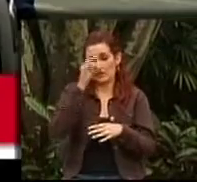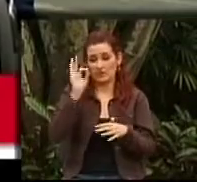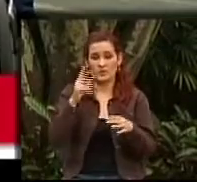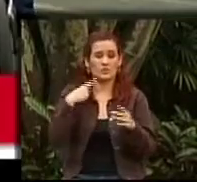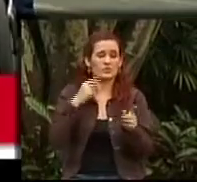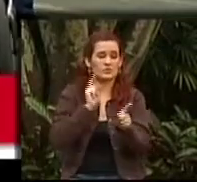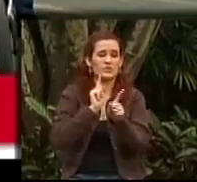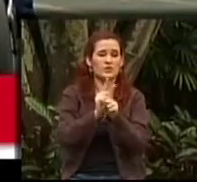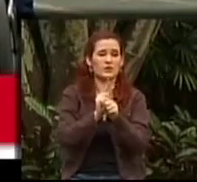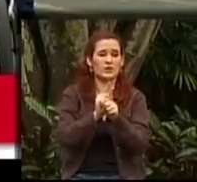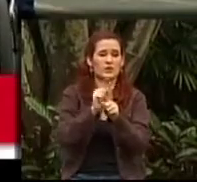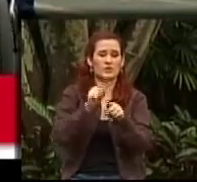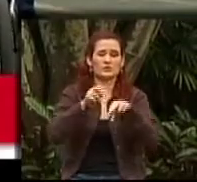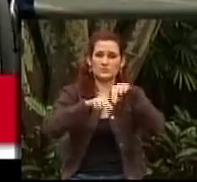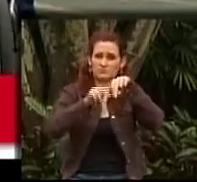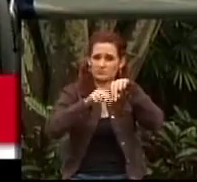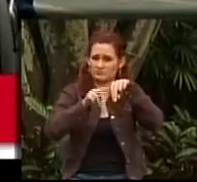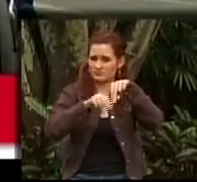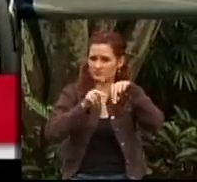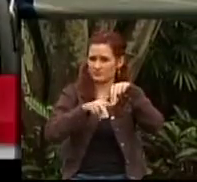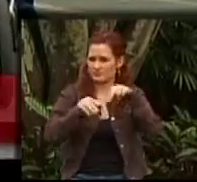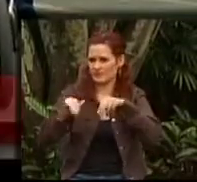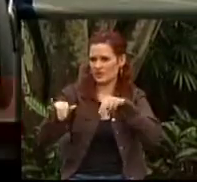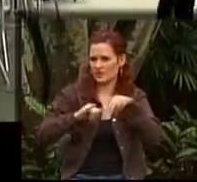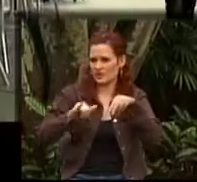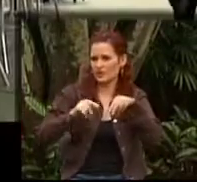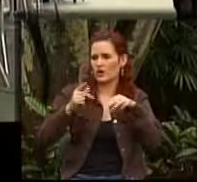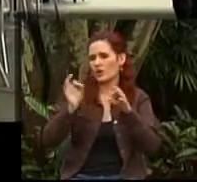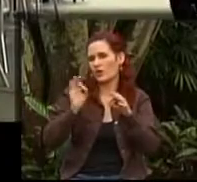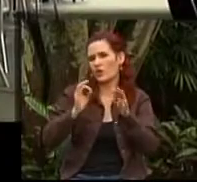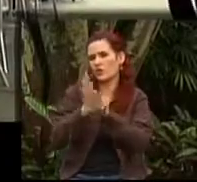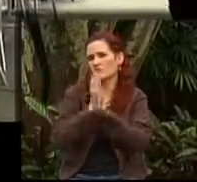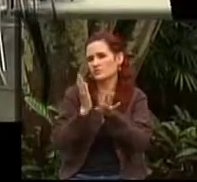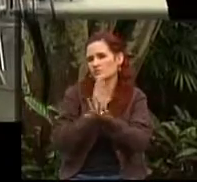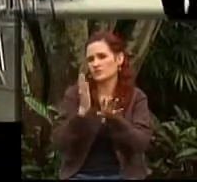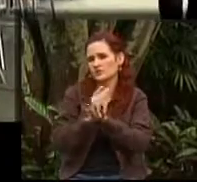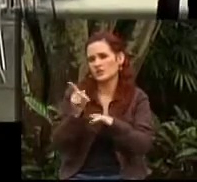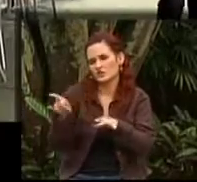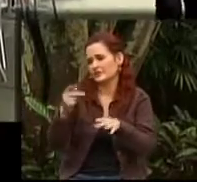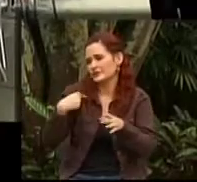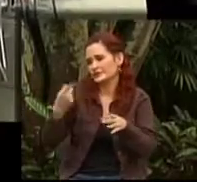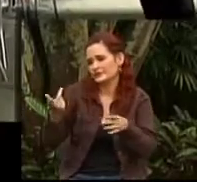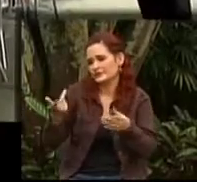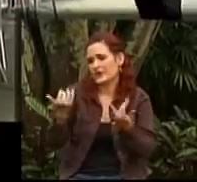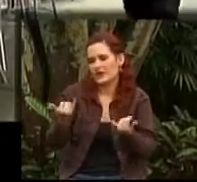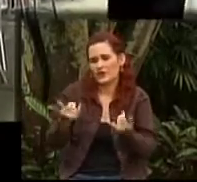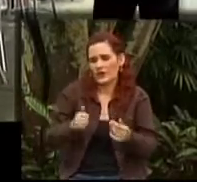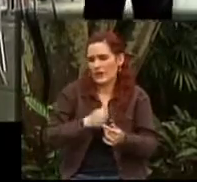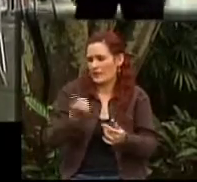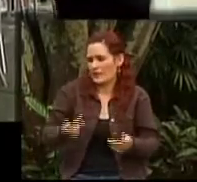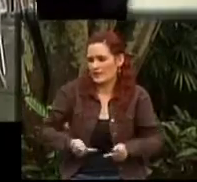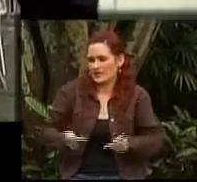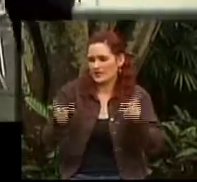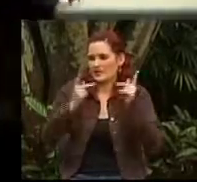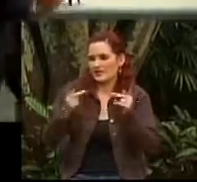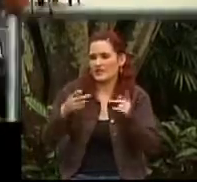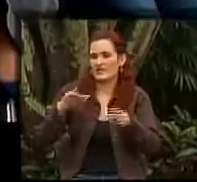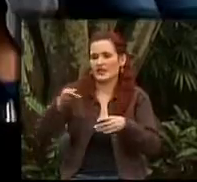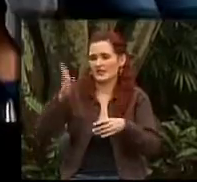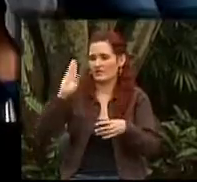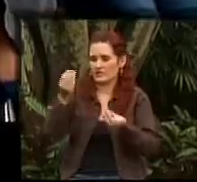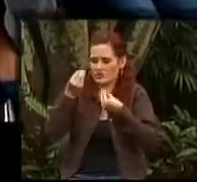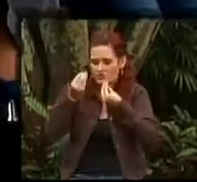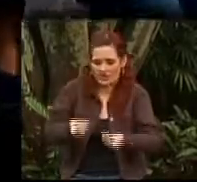persona de talla baja o con dificultades, yo le aconsejo y le digo, hermano, aproveche la vida que Dios le ha mandado.